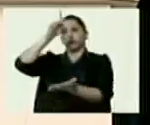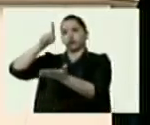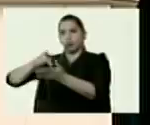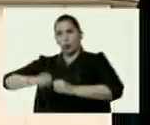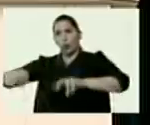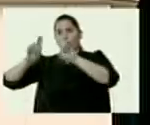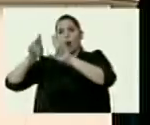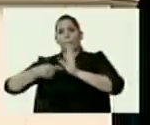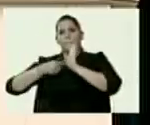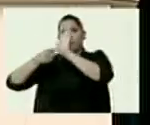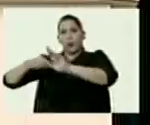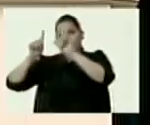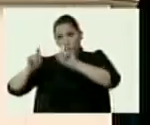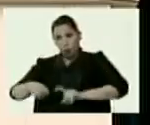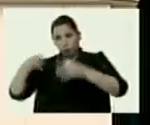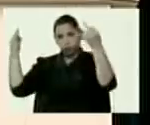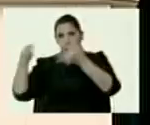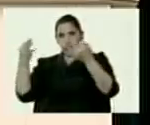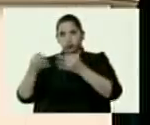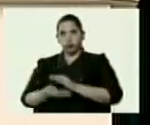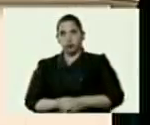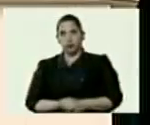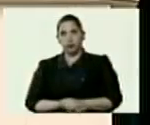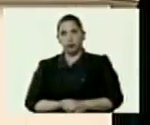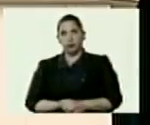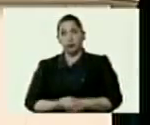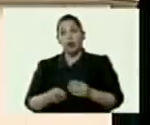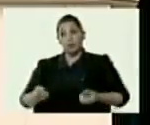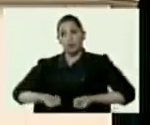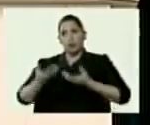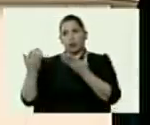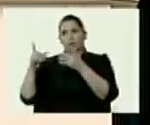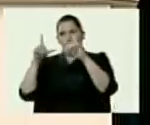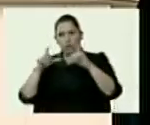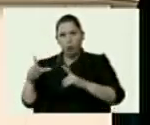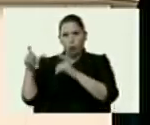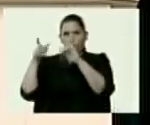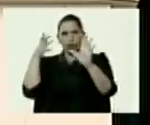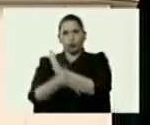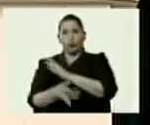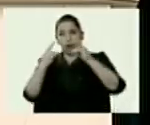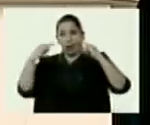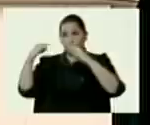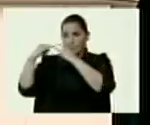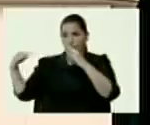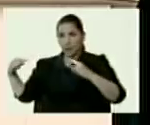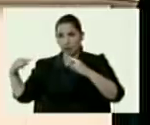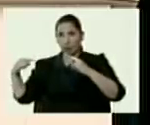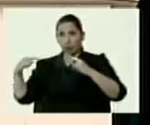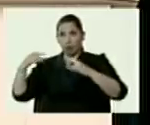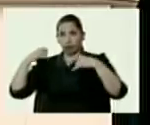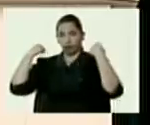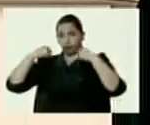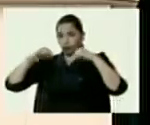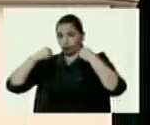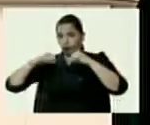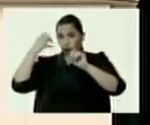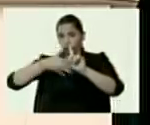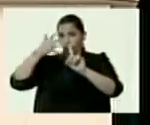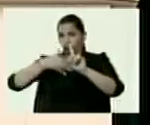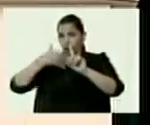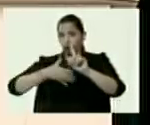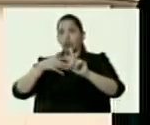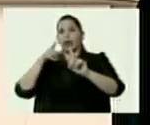todas estas pruebas que son pruebas reales, a mostrar las direcciones y las fotografías de los campamentos de entrenamiento de terroristas y paramilitares en